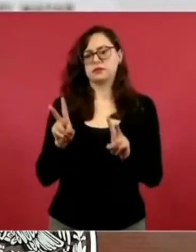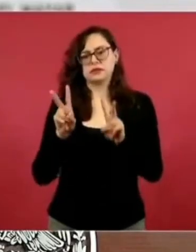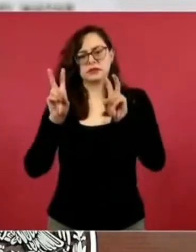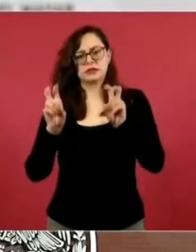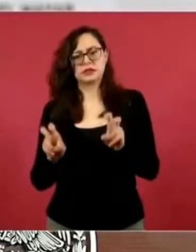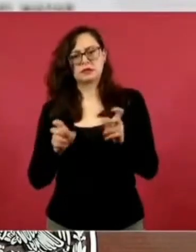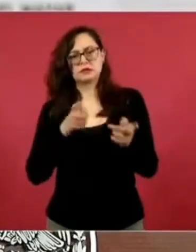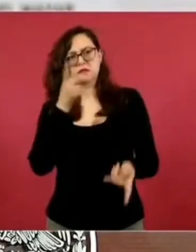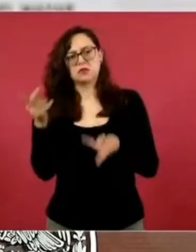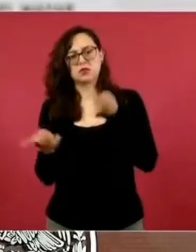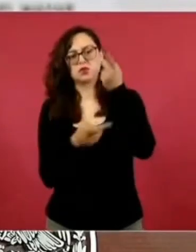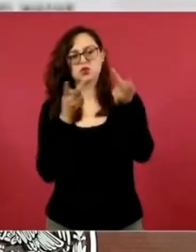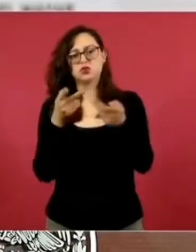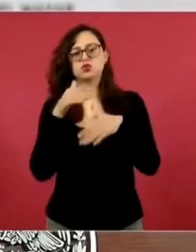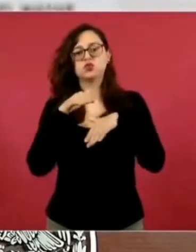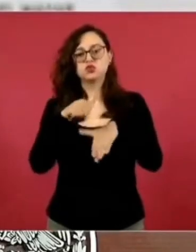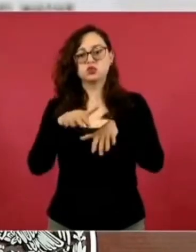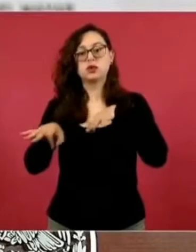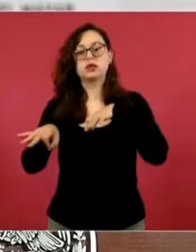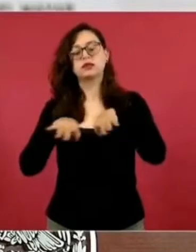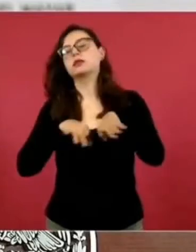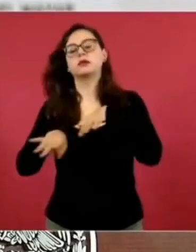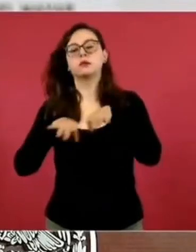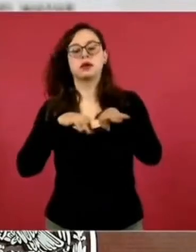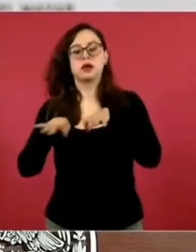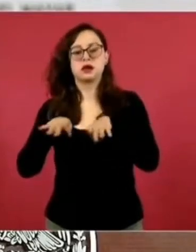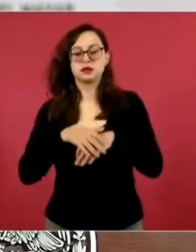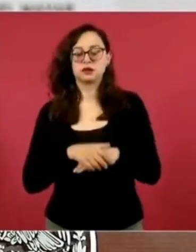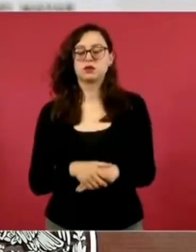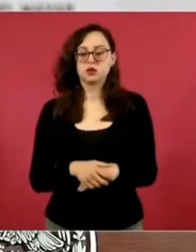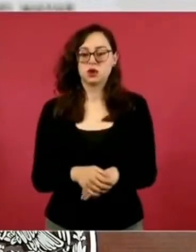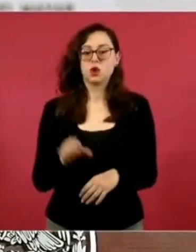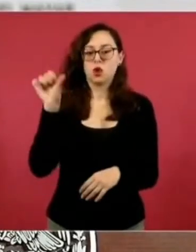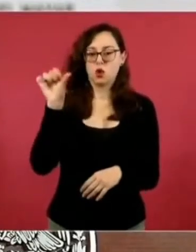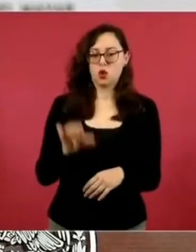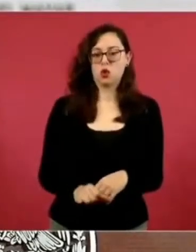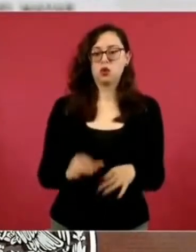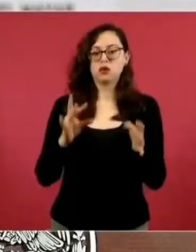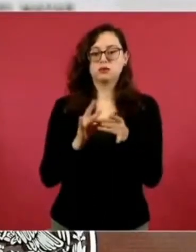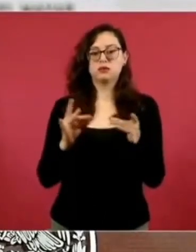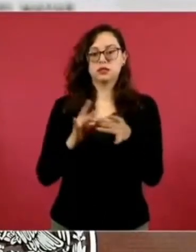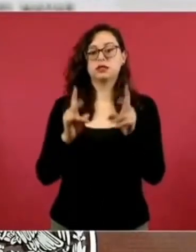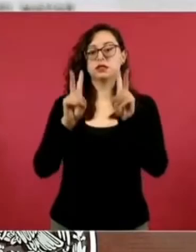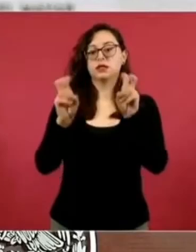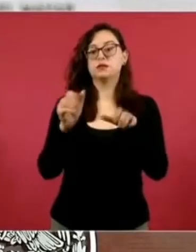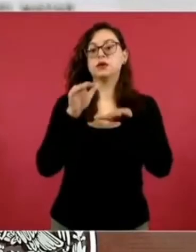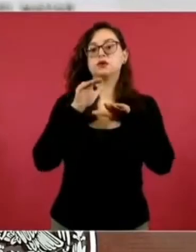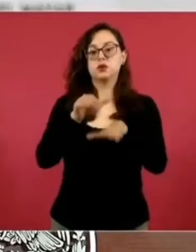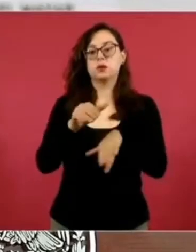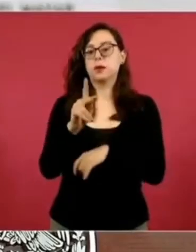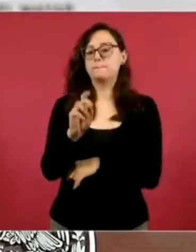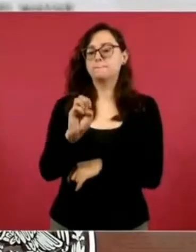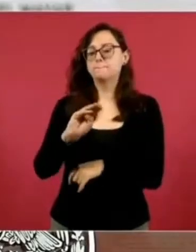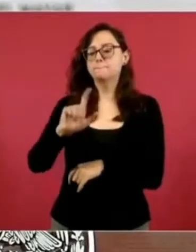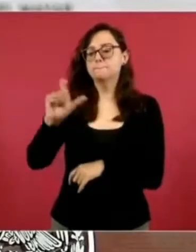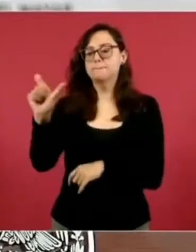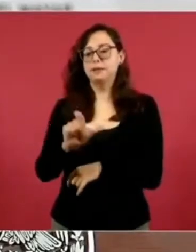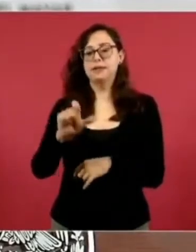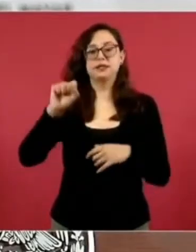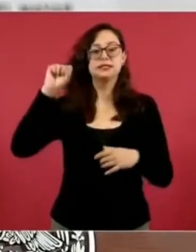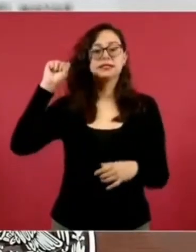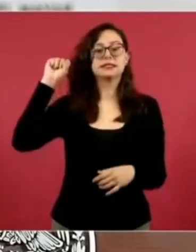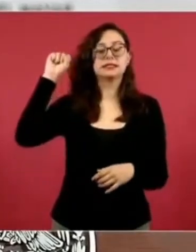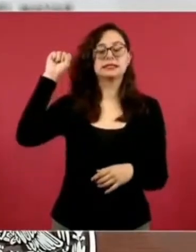hoy voy a hablar de las elecciones seccionales del Sindicato Nacional de Trabajadores Petroleros de la República Mexicana, que